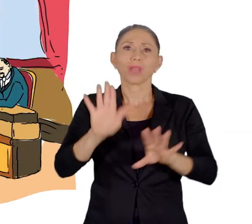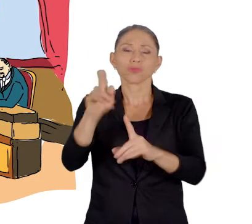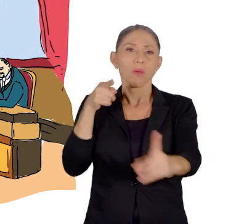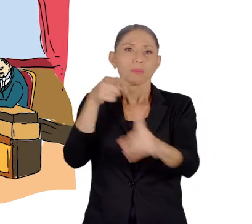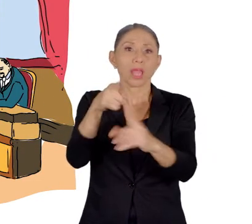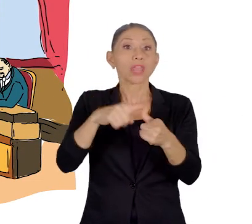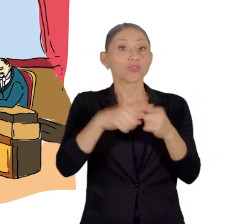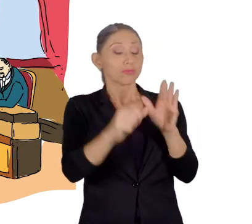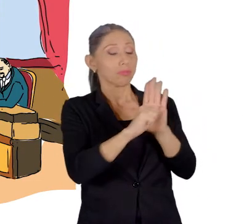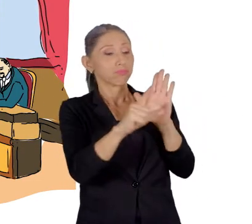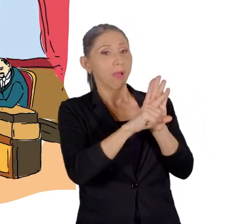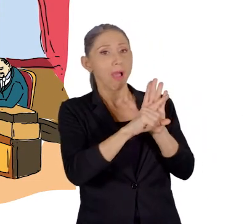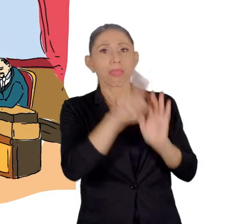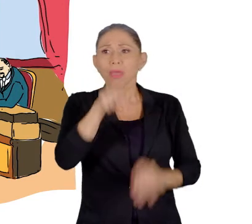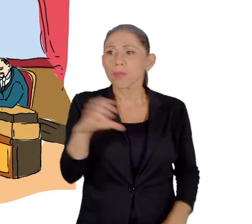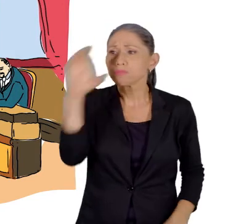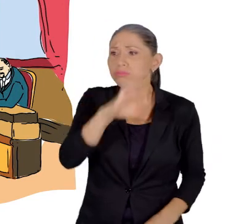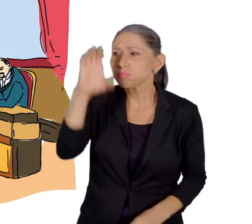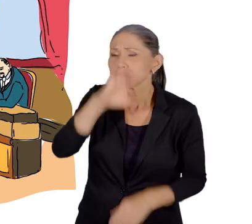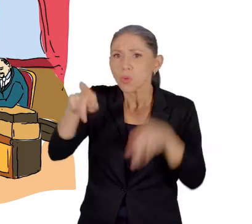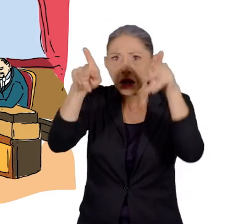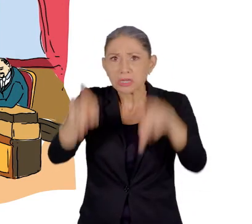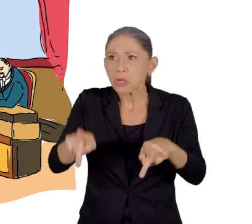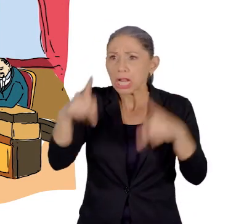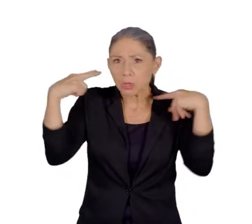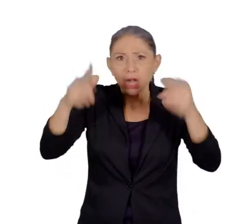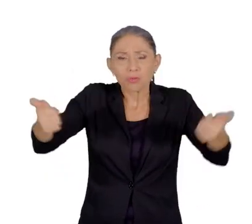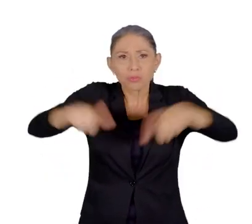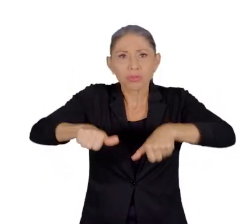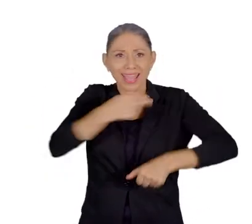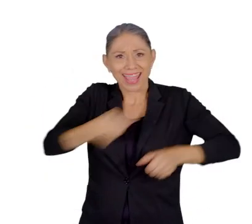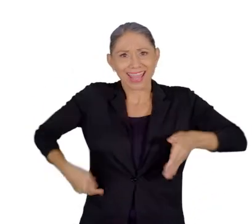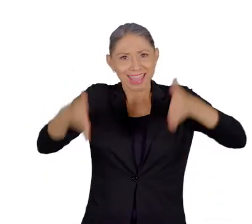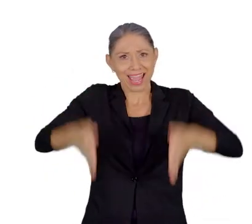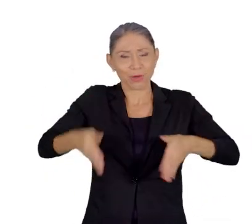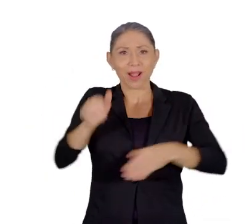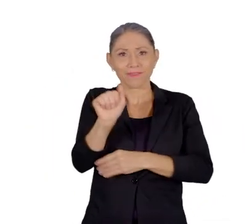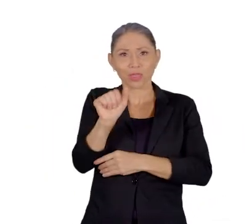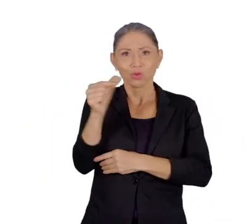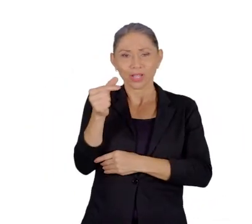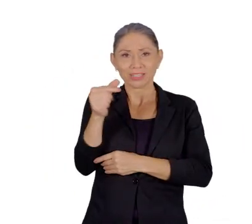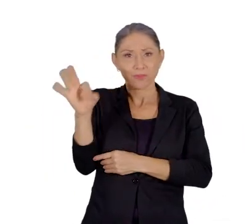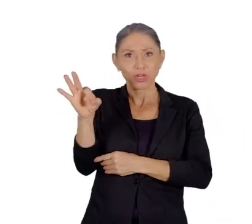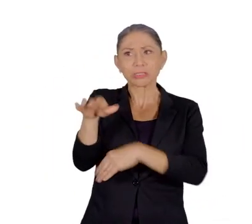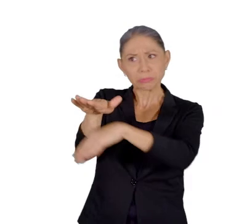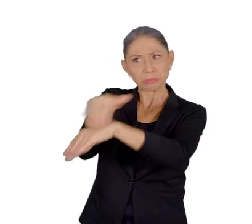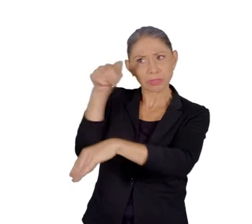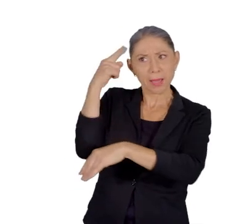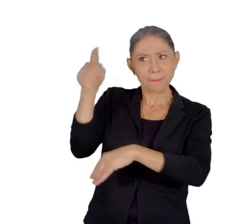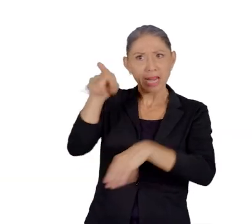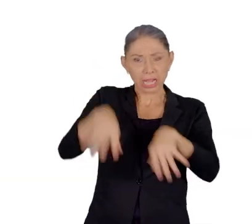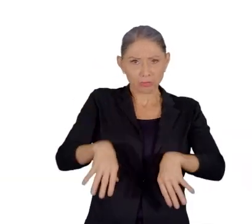en manos del Congreso buscar una persona de consenso. El herediano Alfredo González Flores fue llamado a